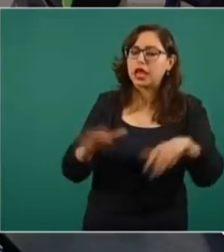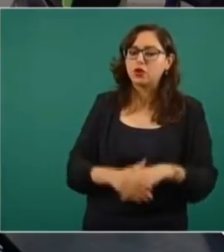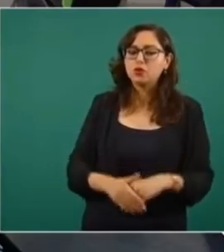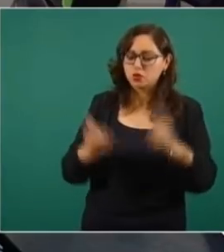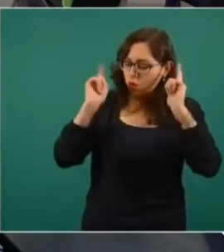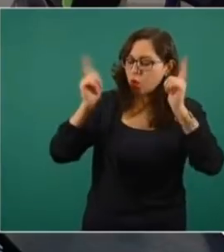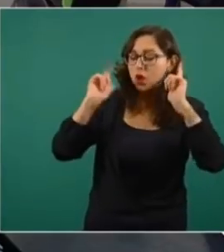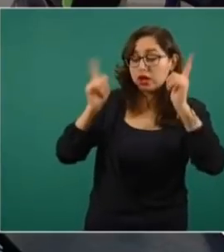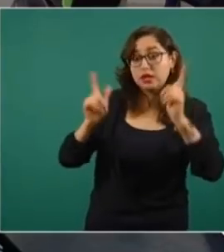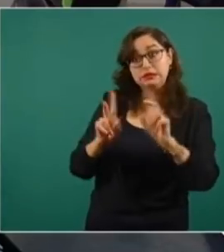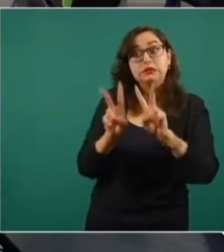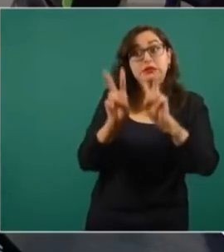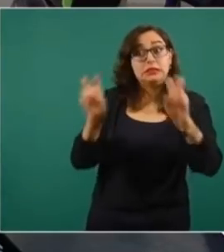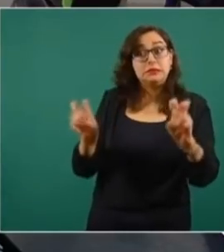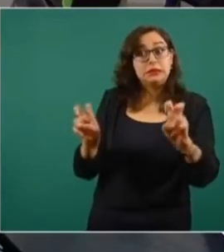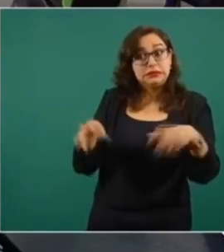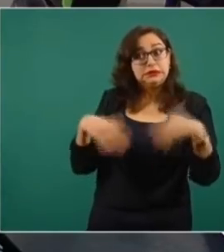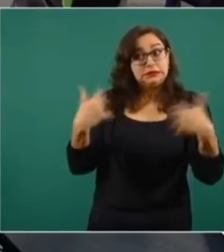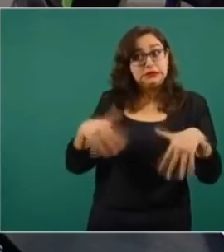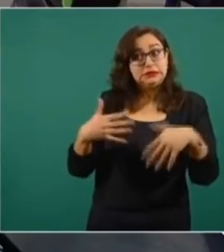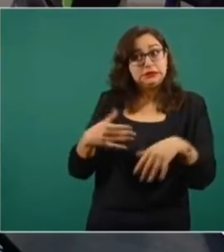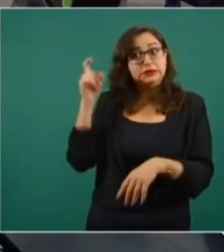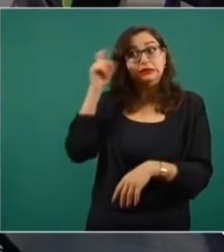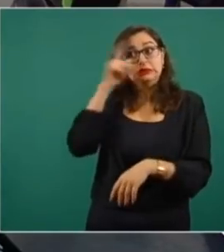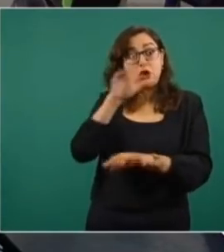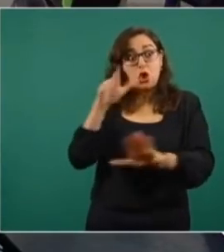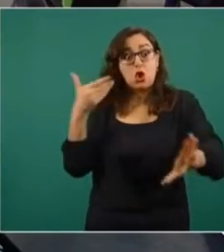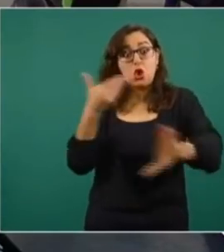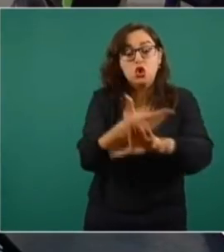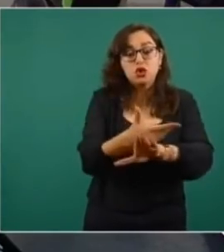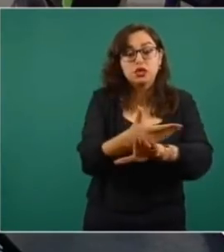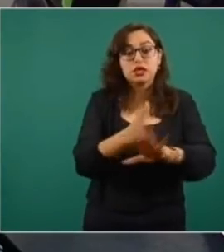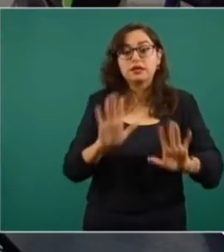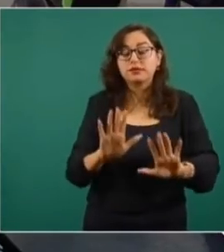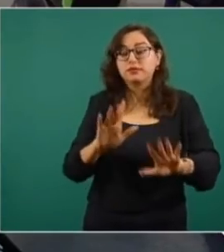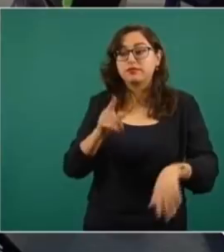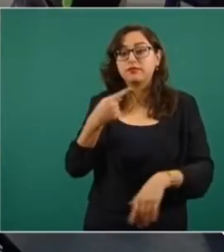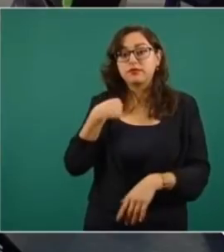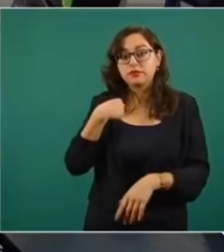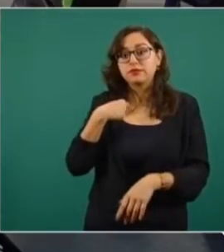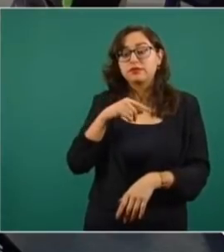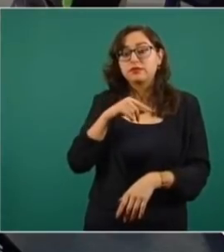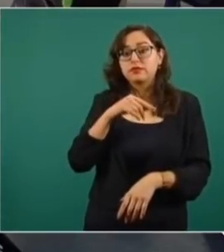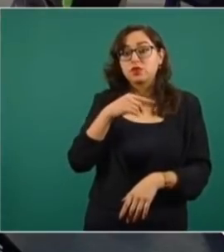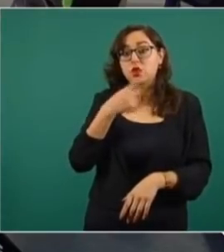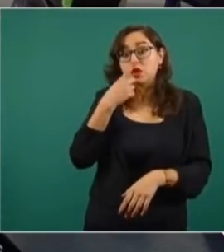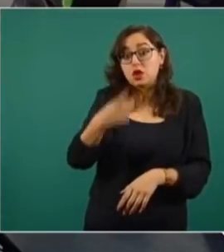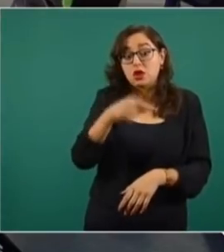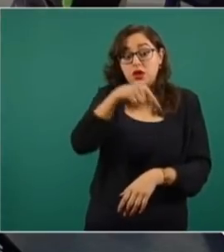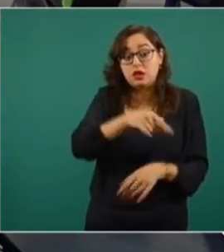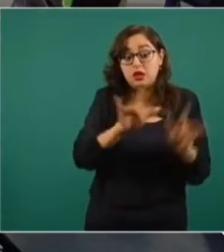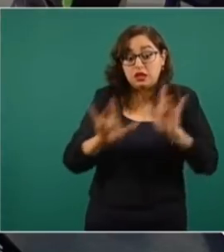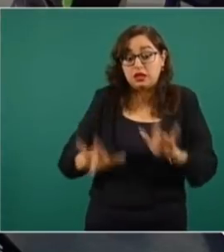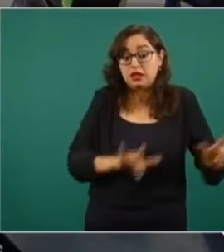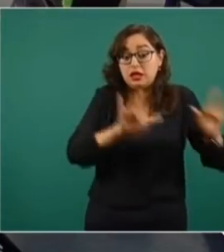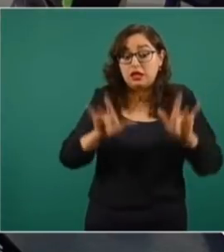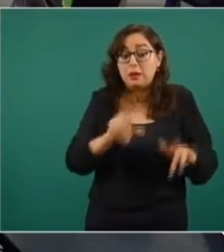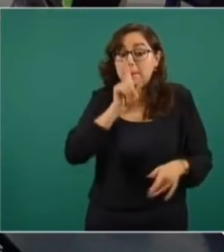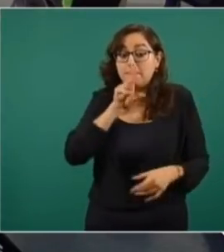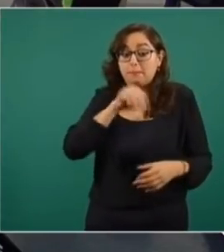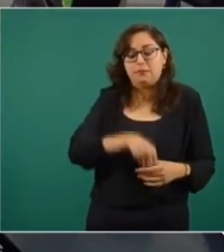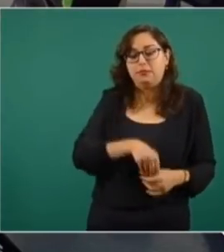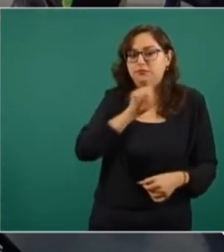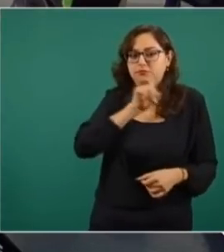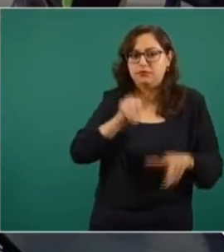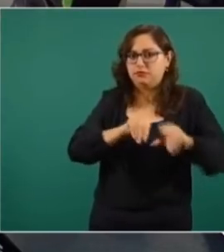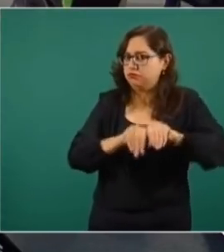pueda ser, porque es muy delicado esto de la amenaza. Que, por cierto, aclaro que esta grabación está en las redes sociales, no es secreta. El día de ayer